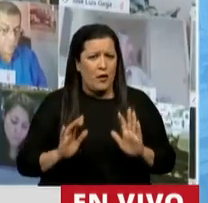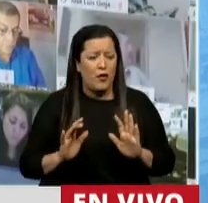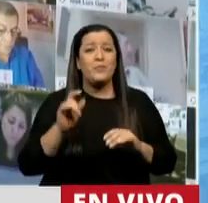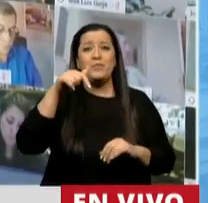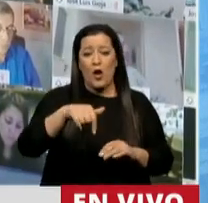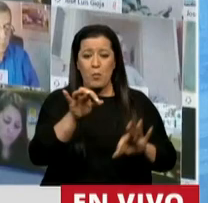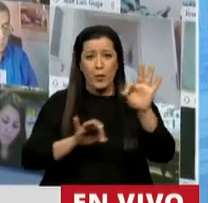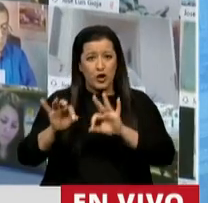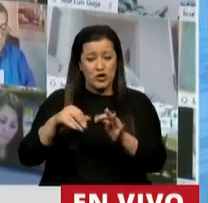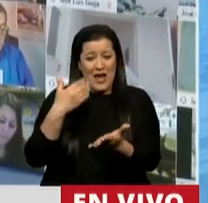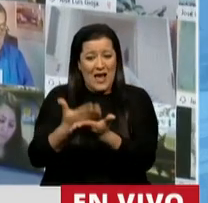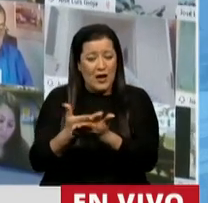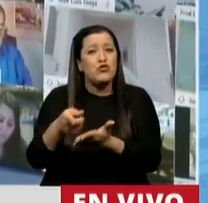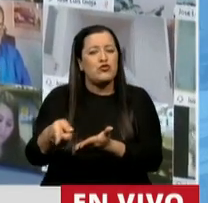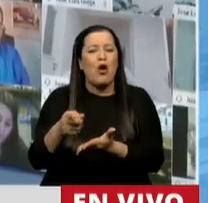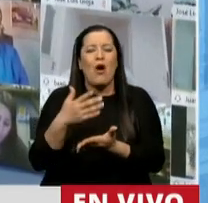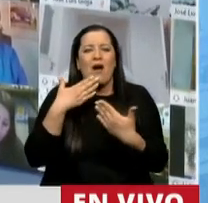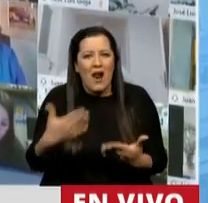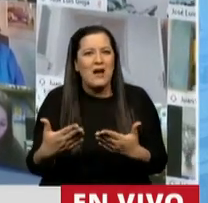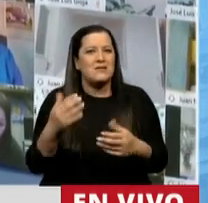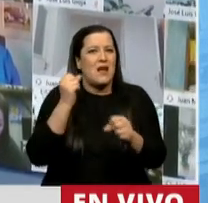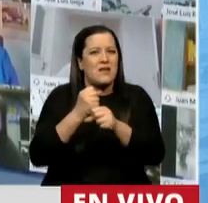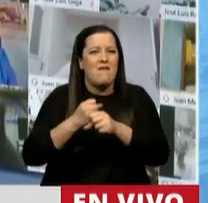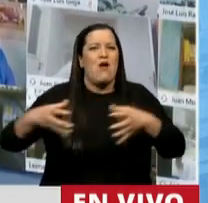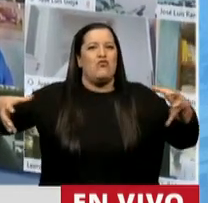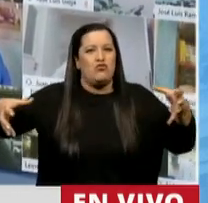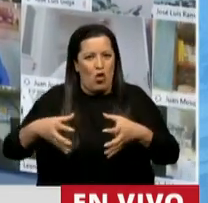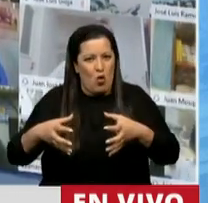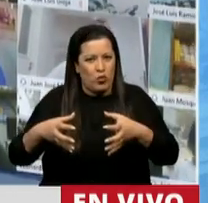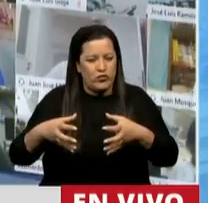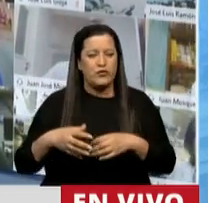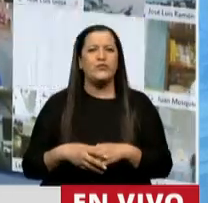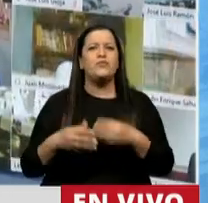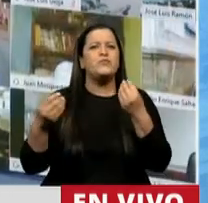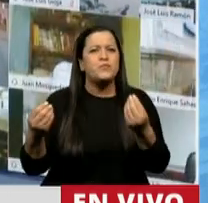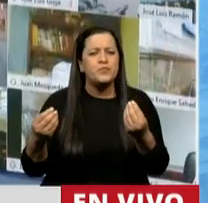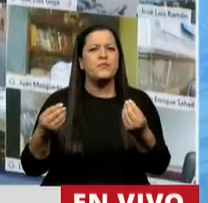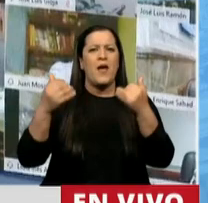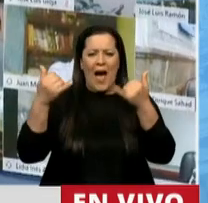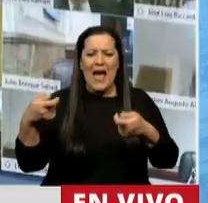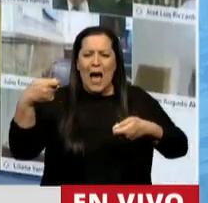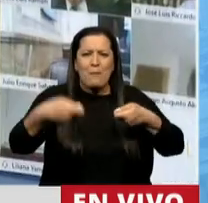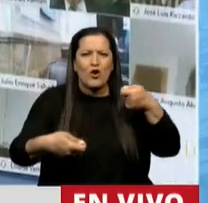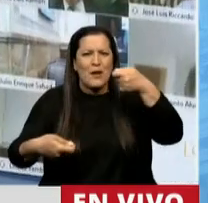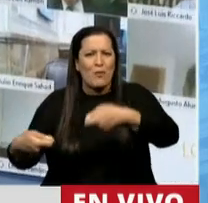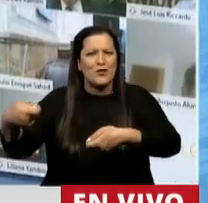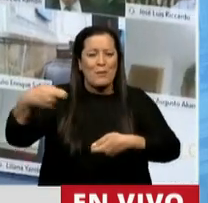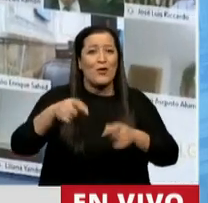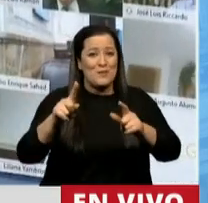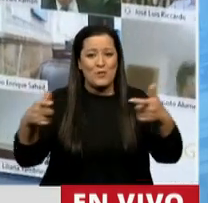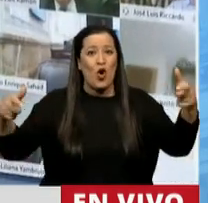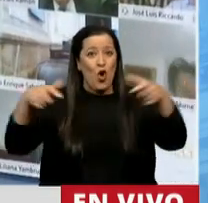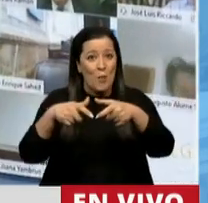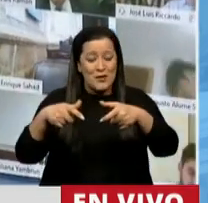destacar ese trabajo en conjunto que hemos hecho, ya que esos aportes que se realizaron en la